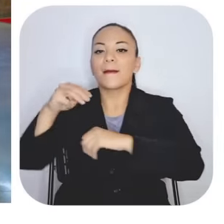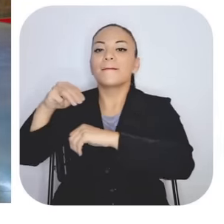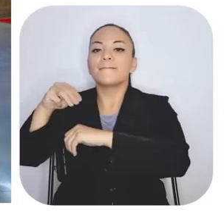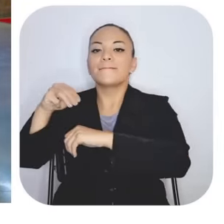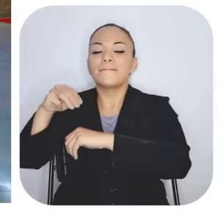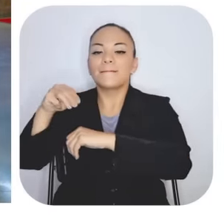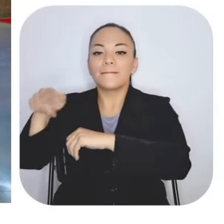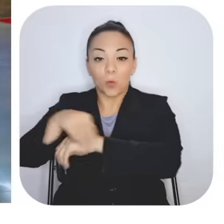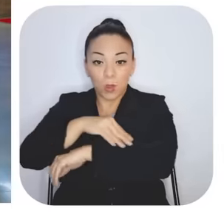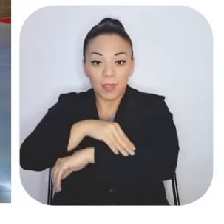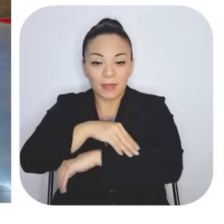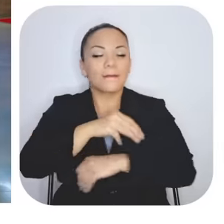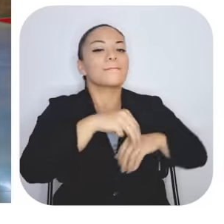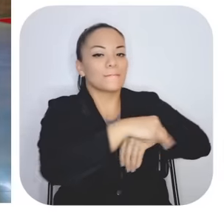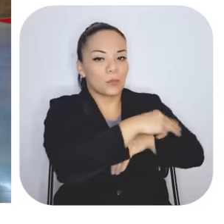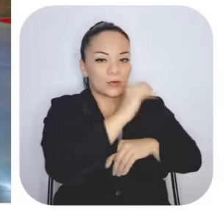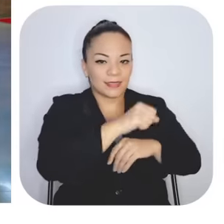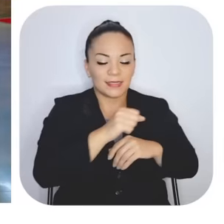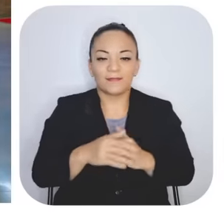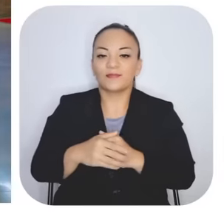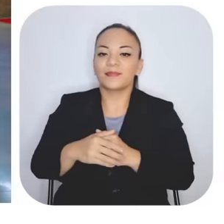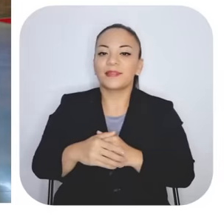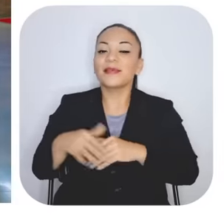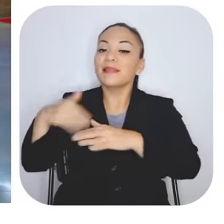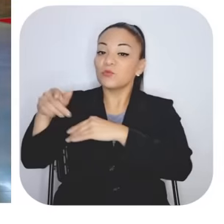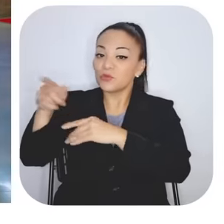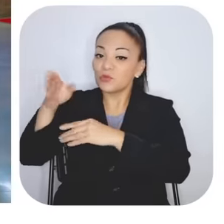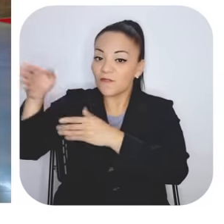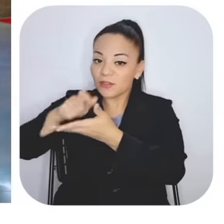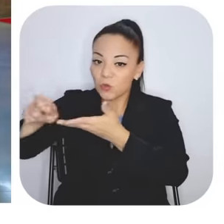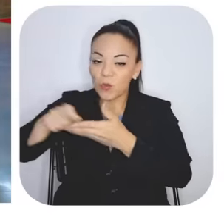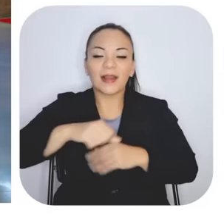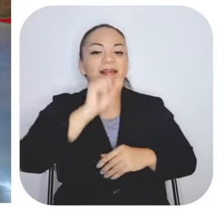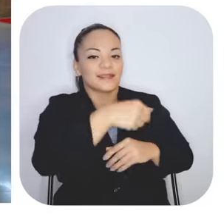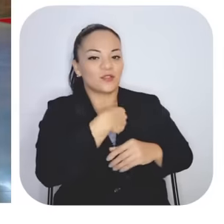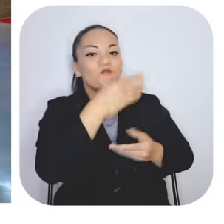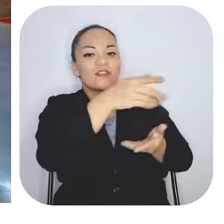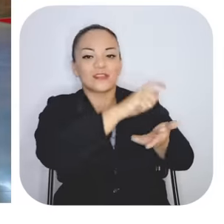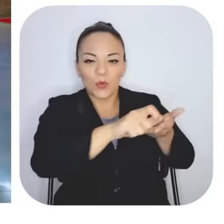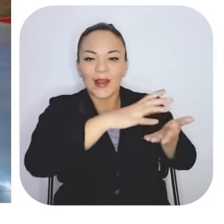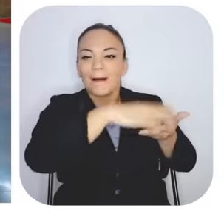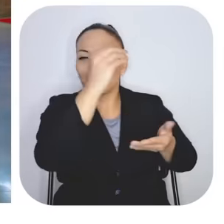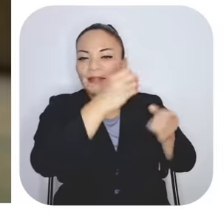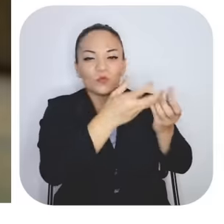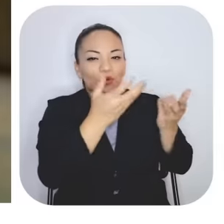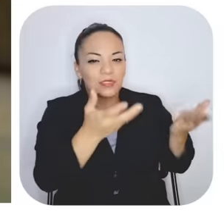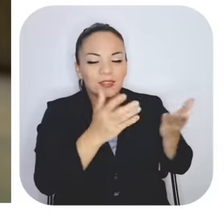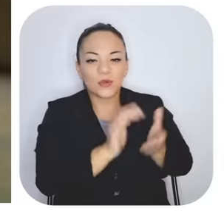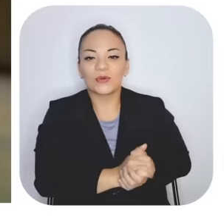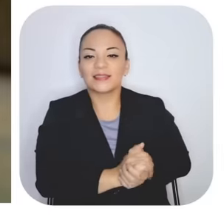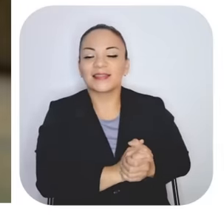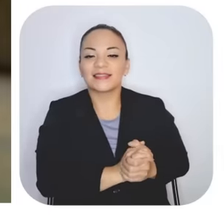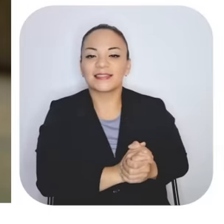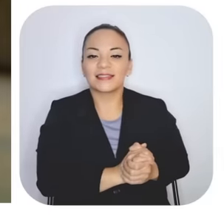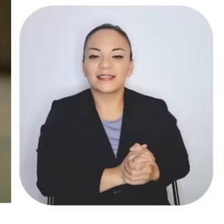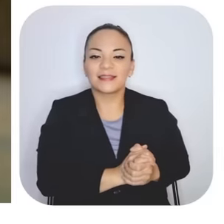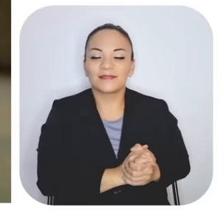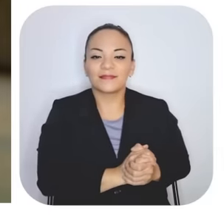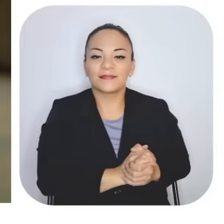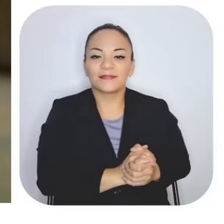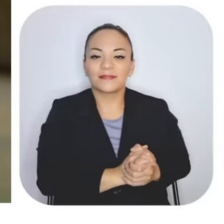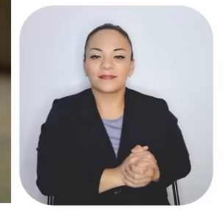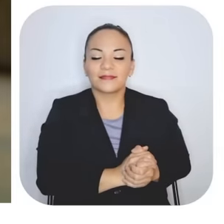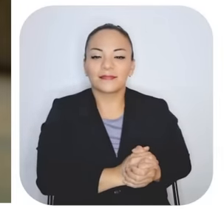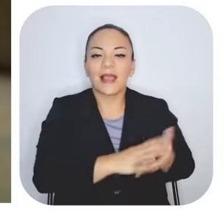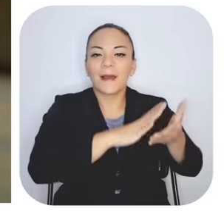Ok. Y para mí... ¿Ya fue a la escuela? Ya fui a la escuela y ahí aprendí muchas cosas. Aprendí, escribí,